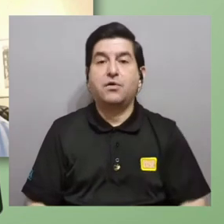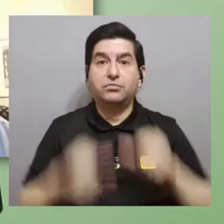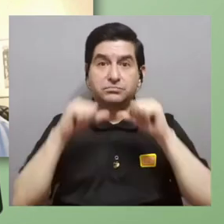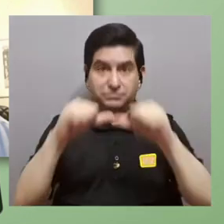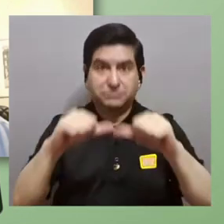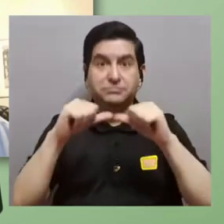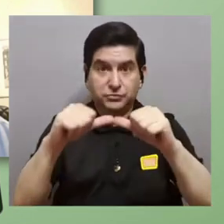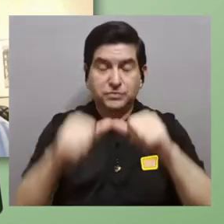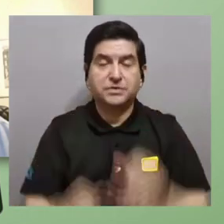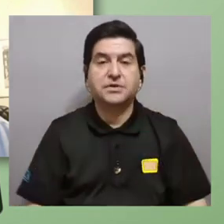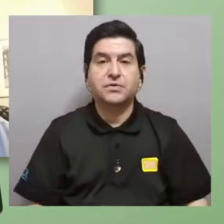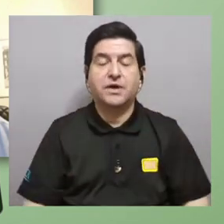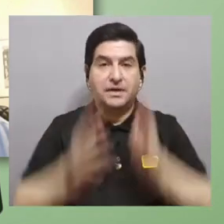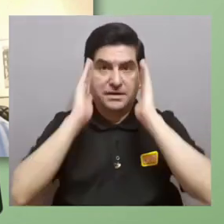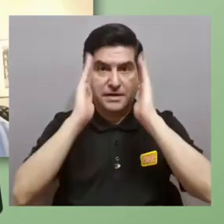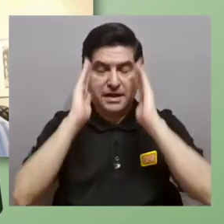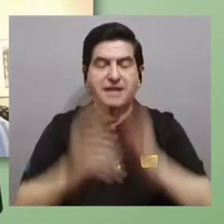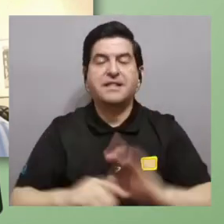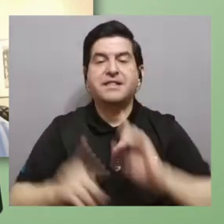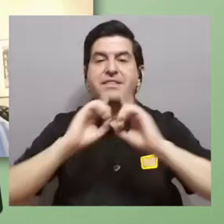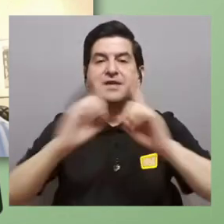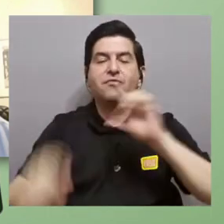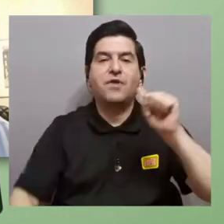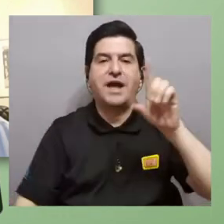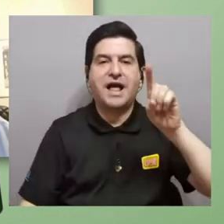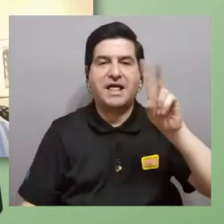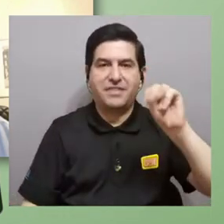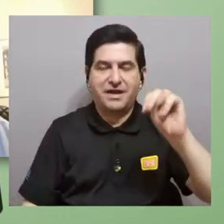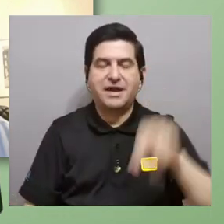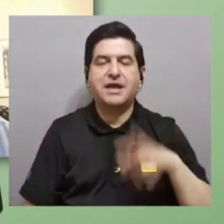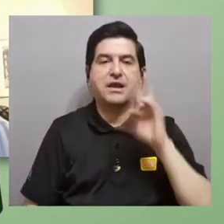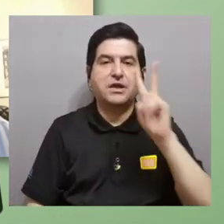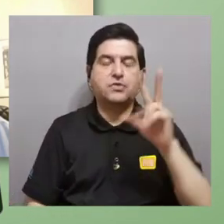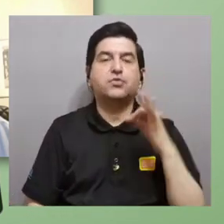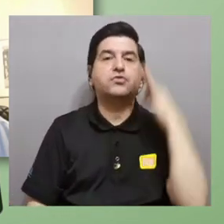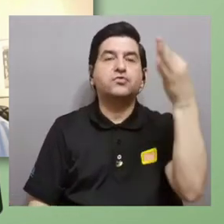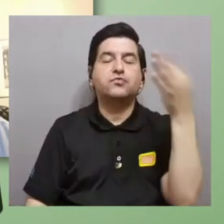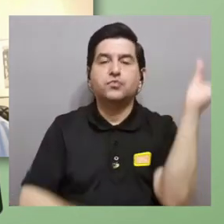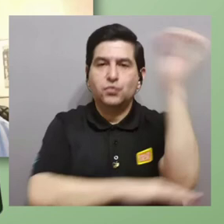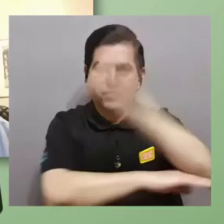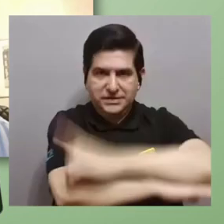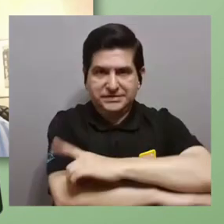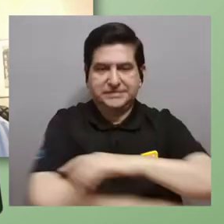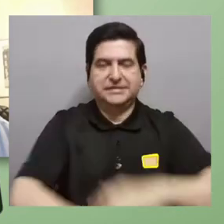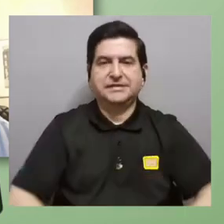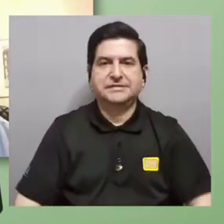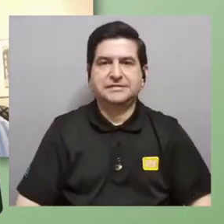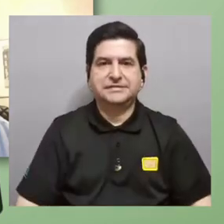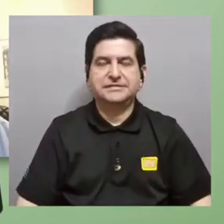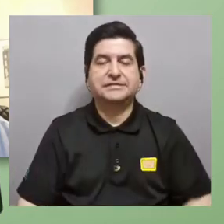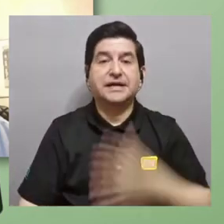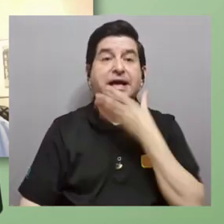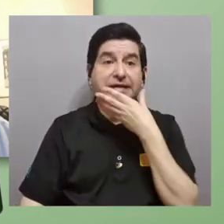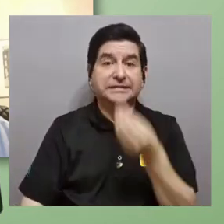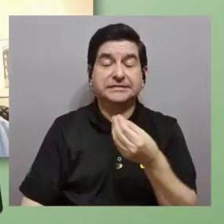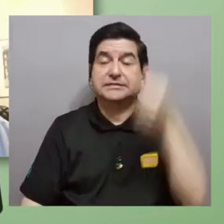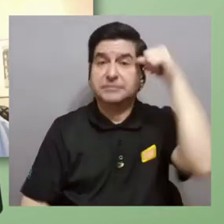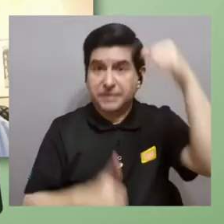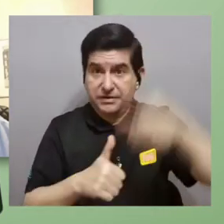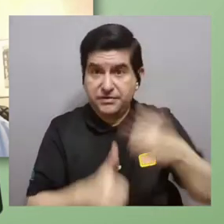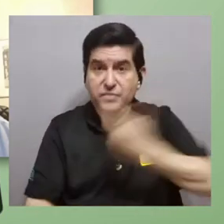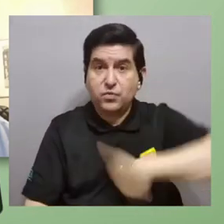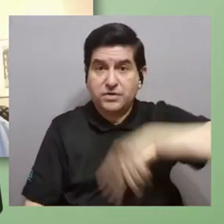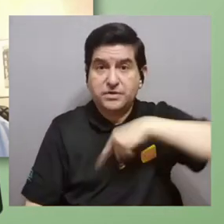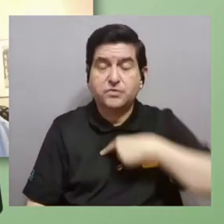en sintonía de Divulga ADN estas dos próximas fechas que siguen en el mes de diciembre recuerden que estamos